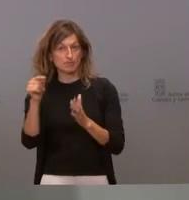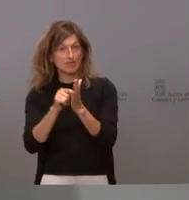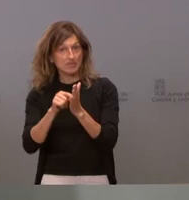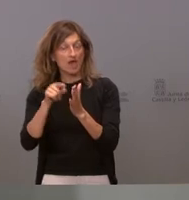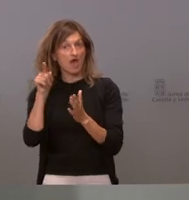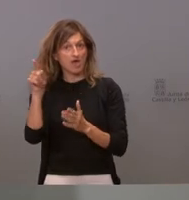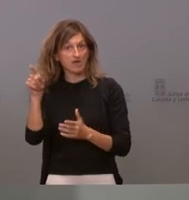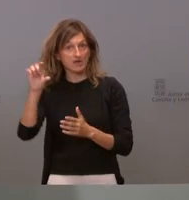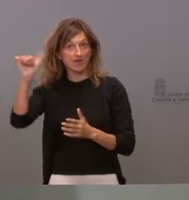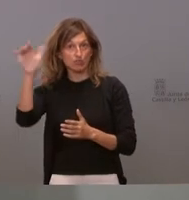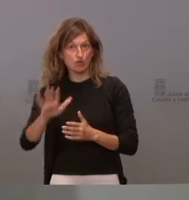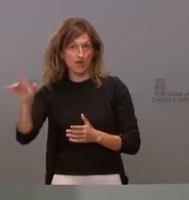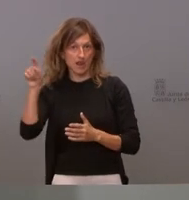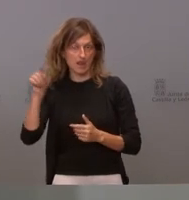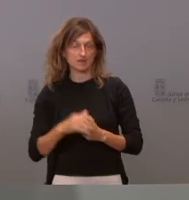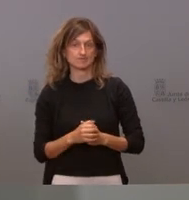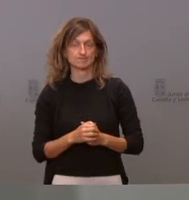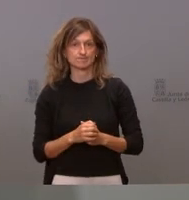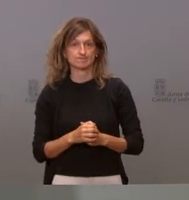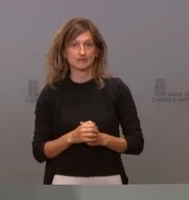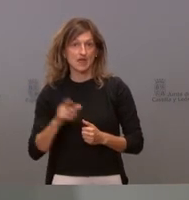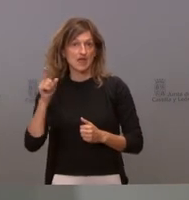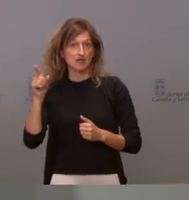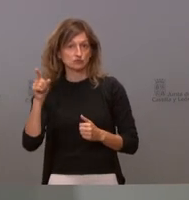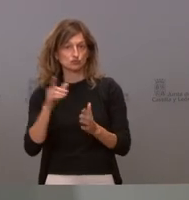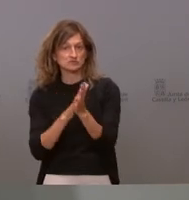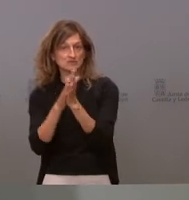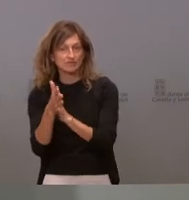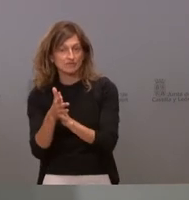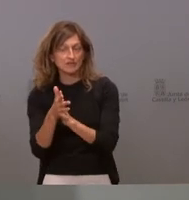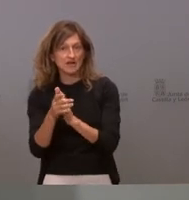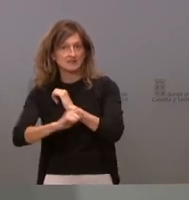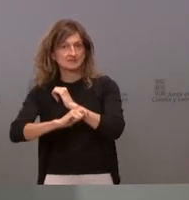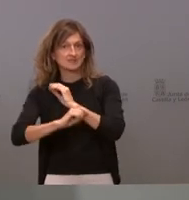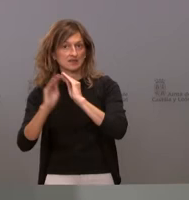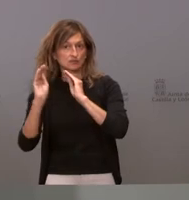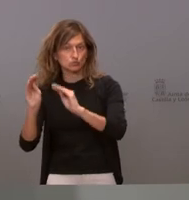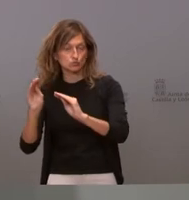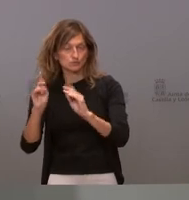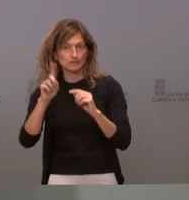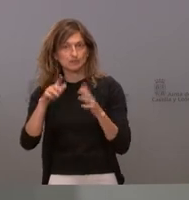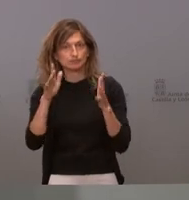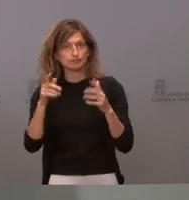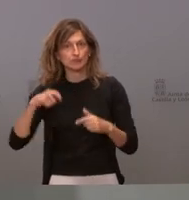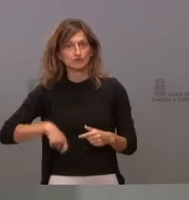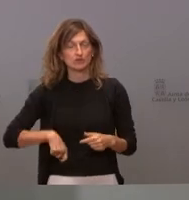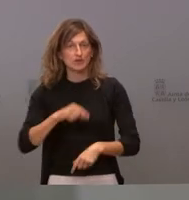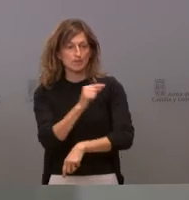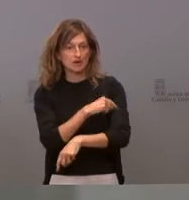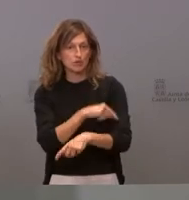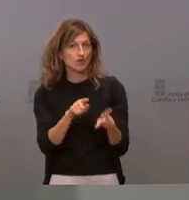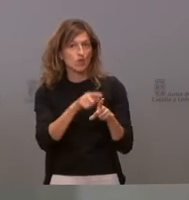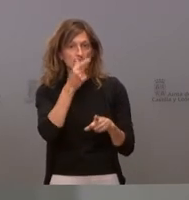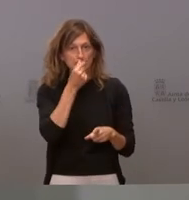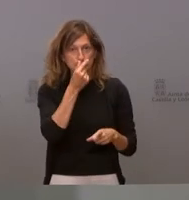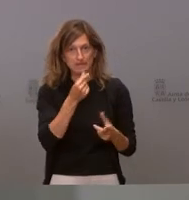tome a nivel nacional. Esto forma parte naturalmente de la estrategia como se recomienda también a los profesionales vacunarse uno de la gripe